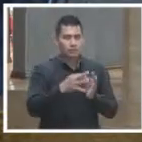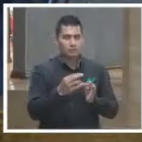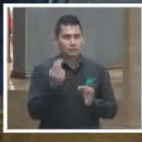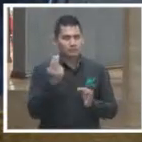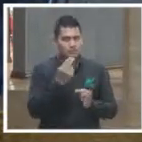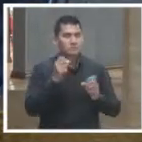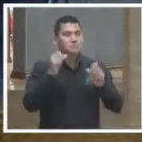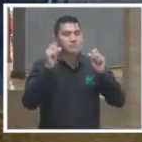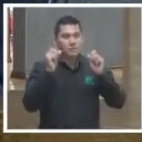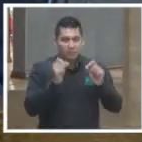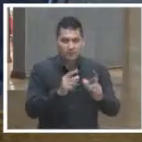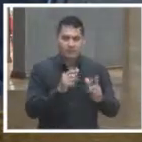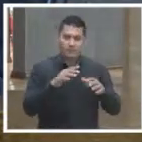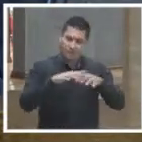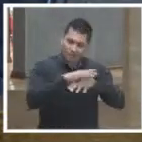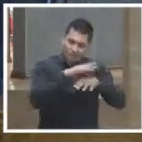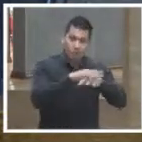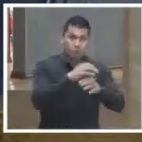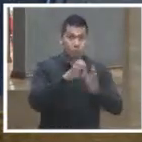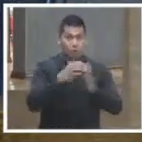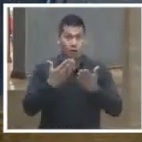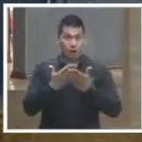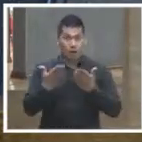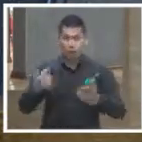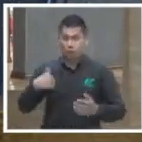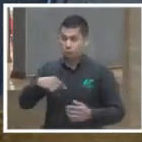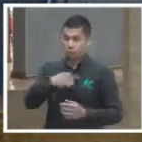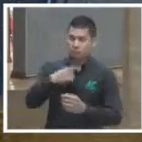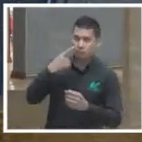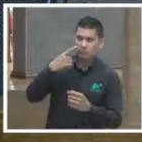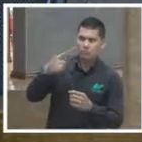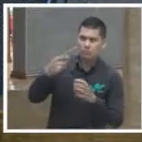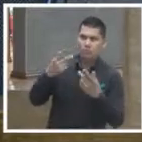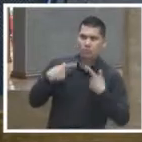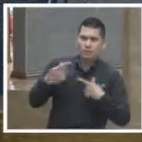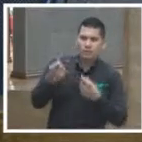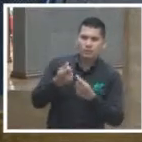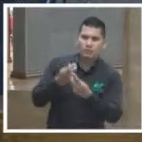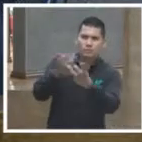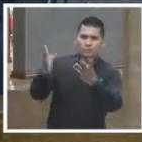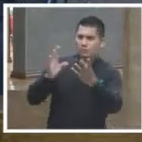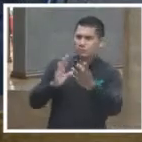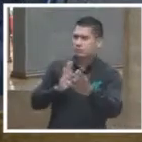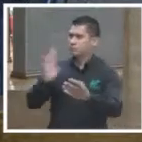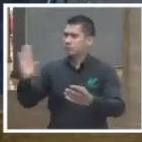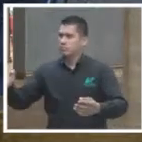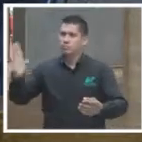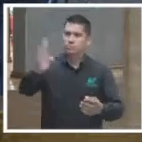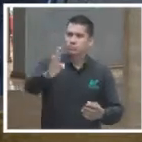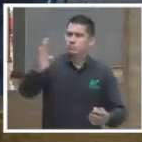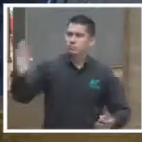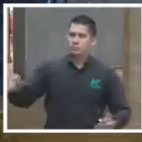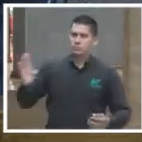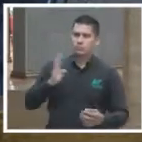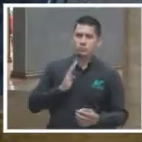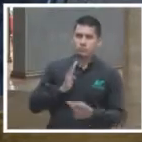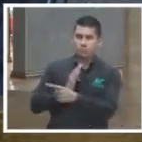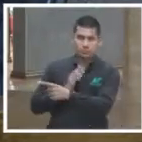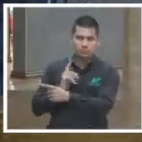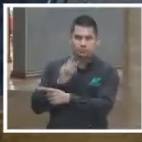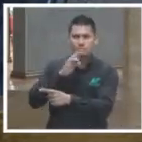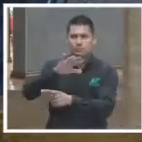Hoy ya no necesitamos intermediarios para comunicarnos con nuestra sociedad, hoy ya no necesitamos, ya no